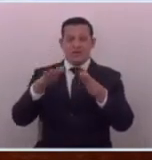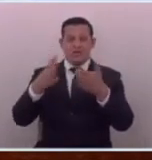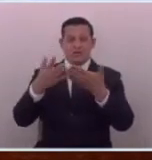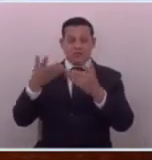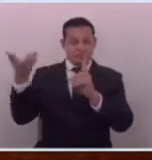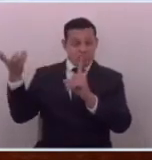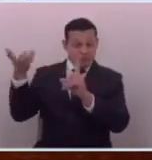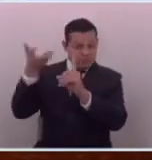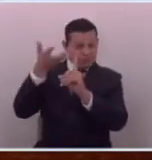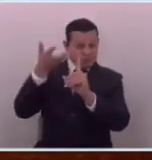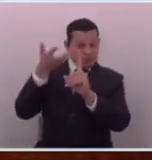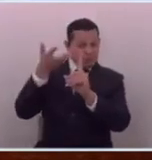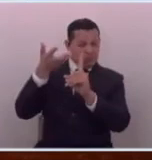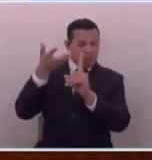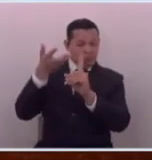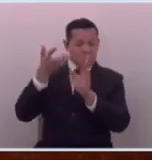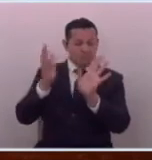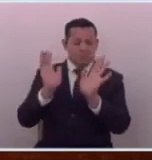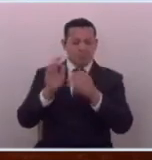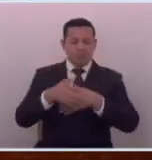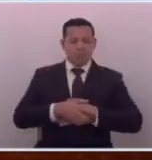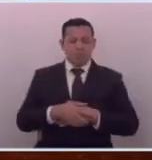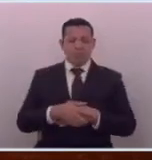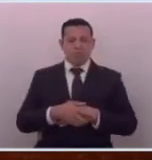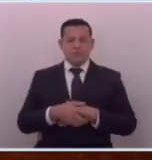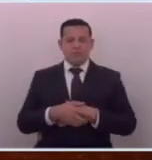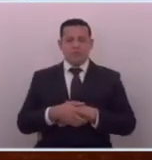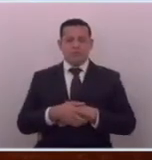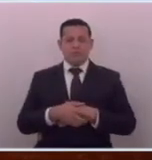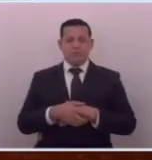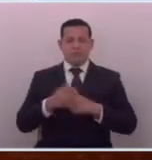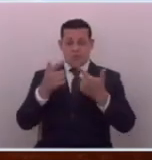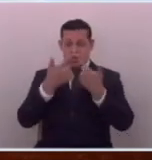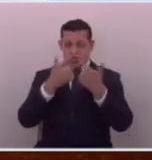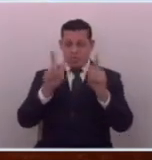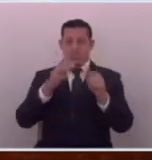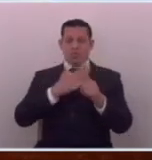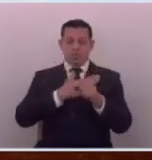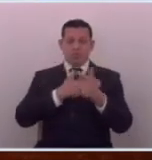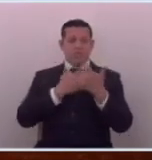persecución también si hay libertad